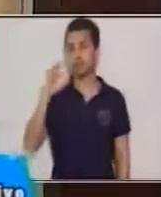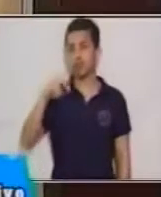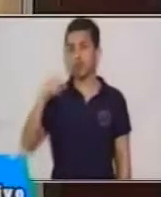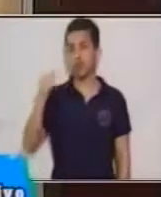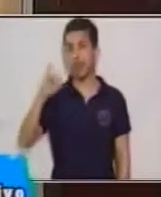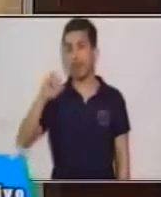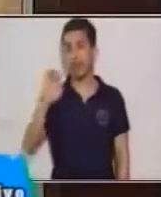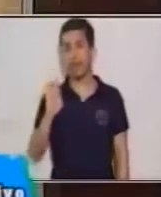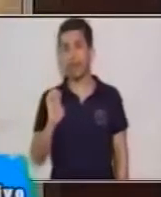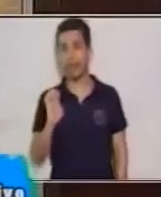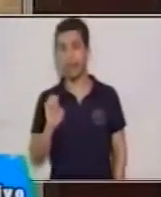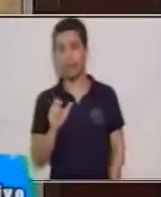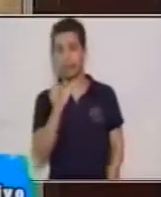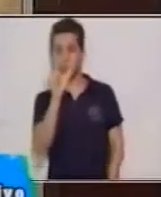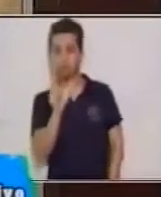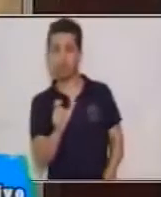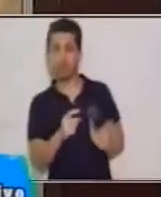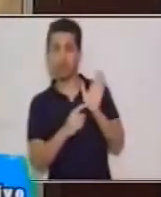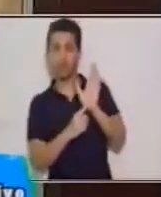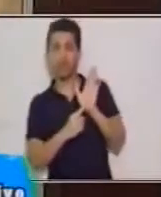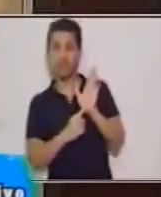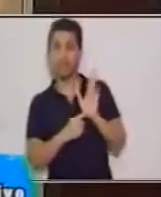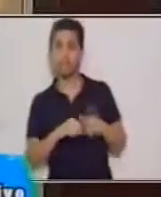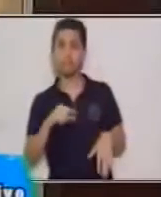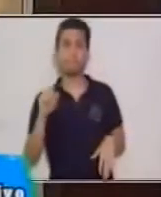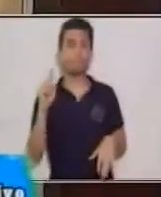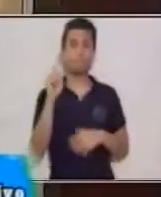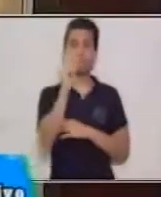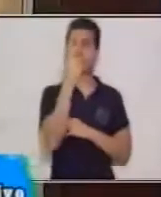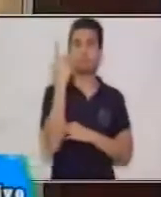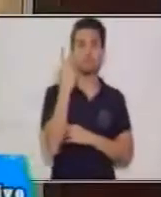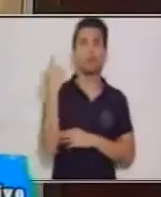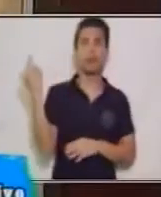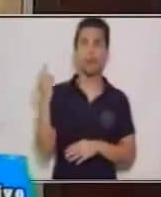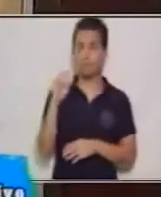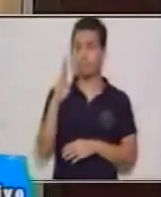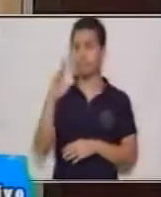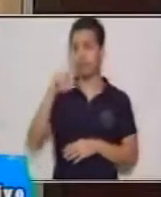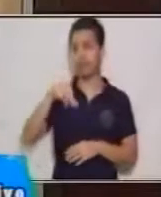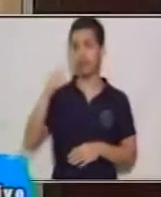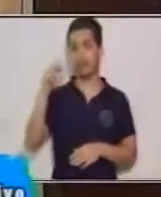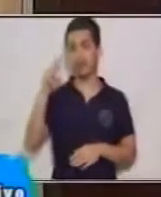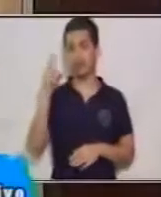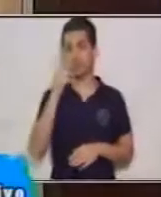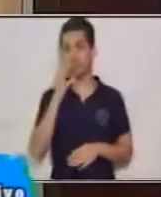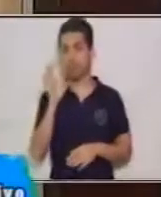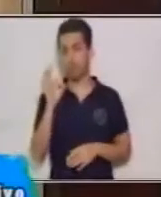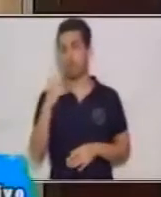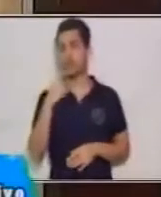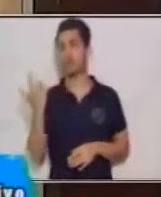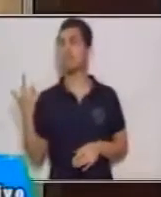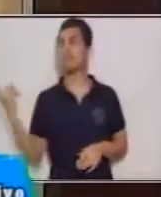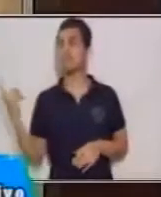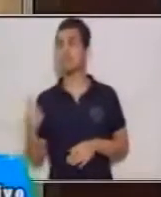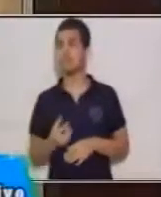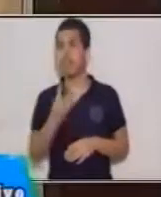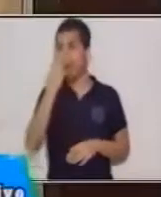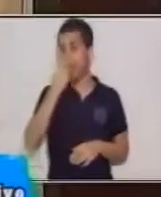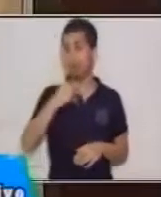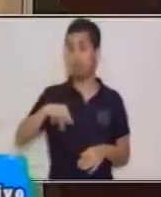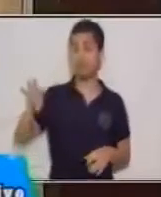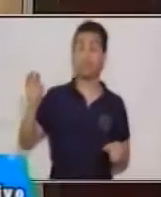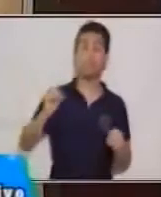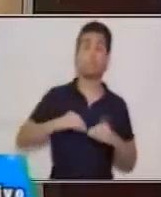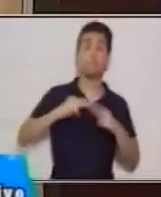quién es nuestro personaje principal? Un elefante. ¿Y qué nos dice del elefante? Que es muy amigable.